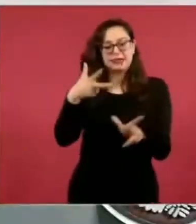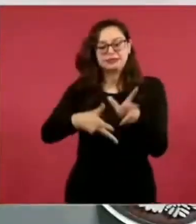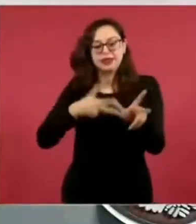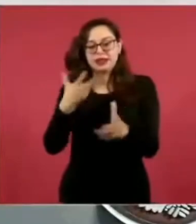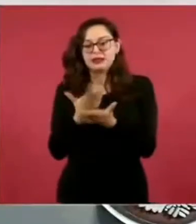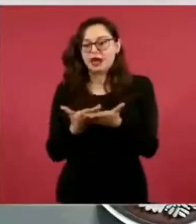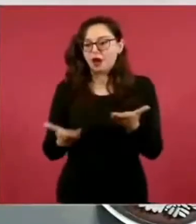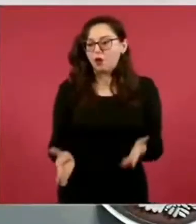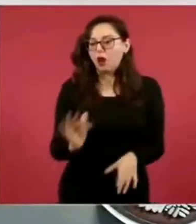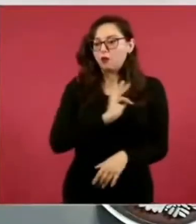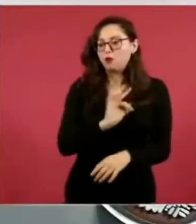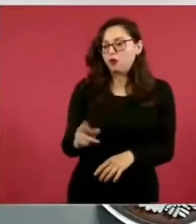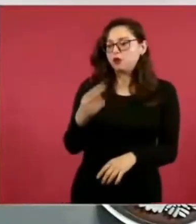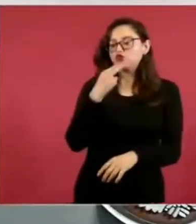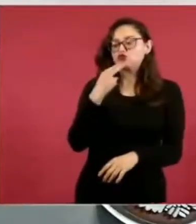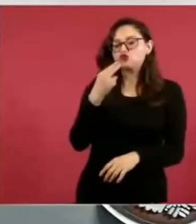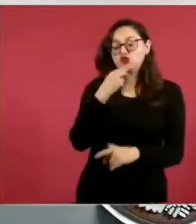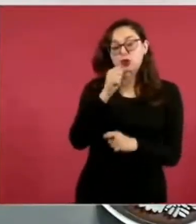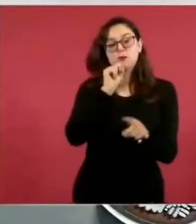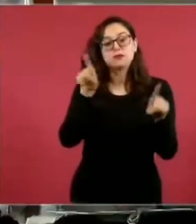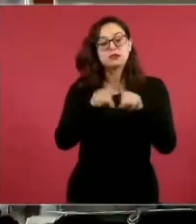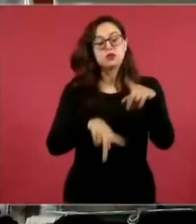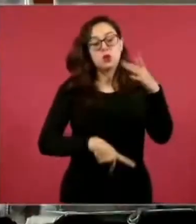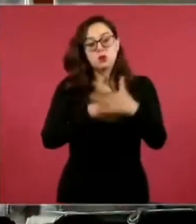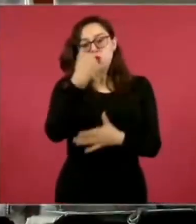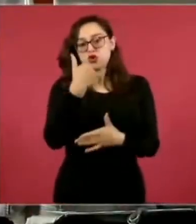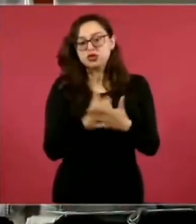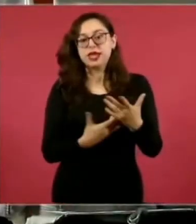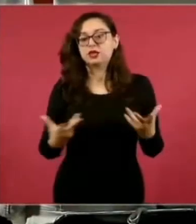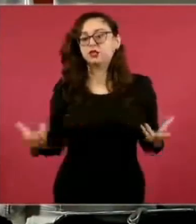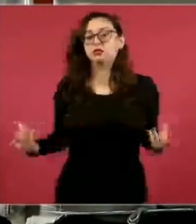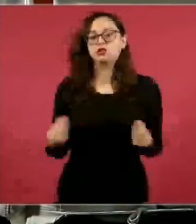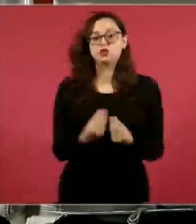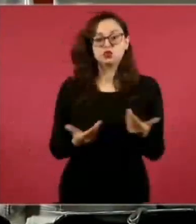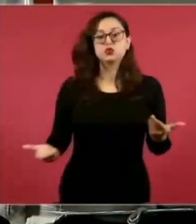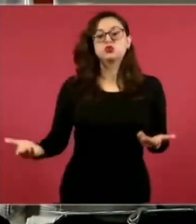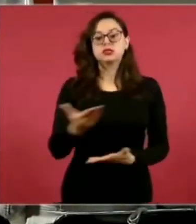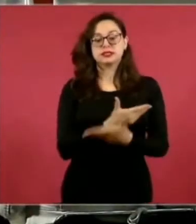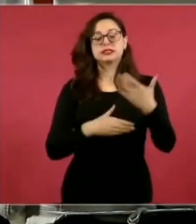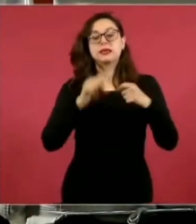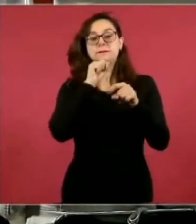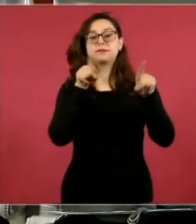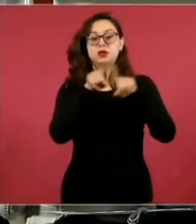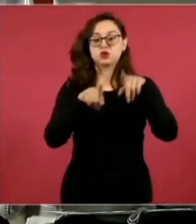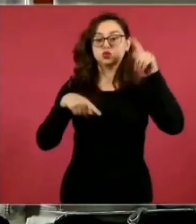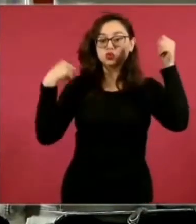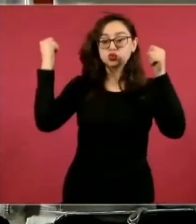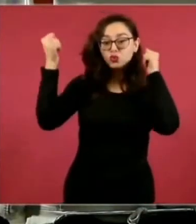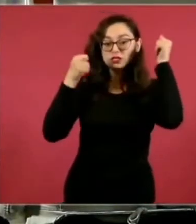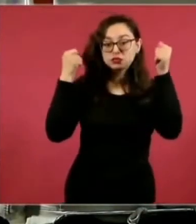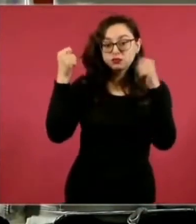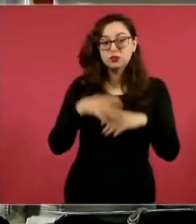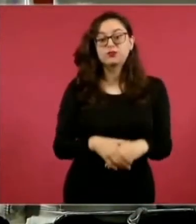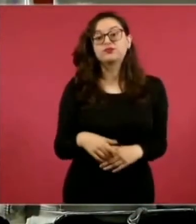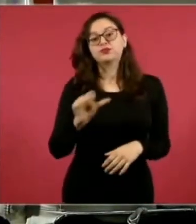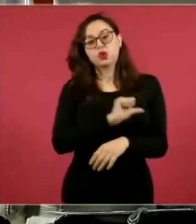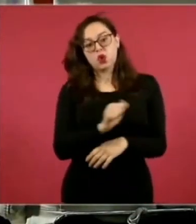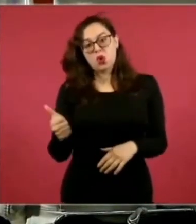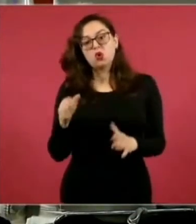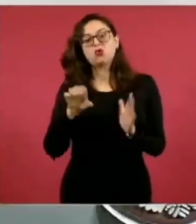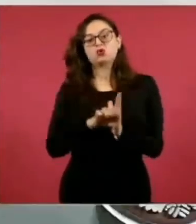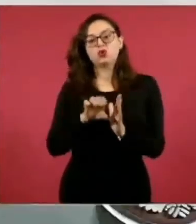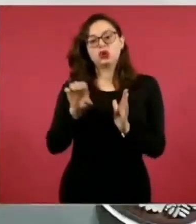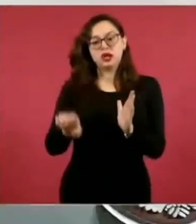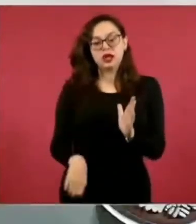proyectos de economía social y cooperativa, de movilidad y, por supuesto, turísticos. Otro ejemplo, y lo hemos comentado en su oportunidad,